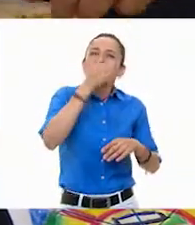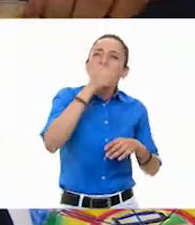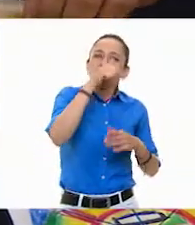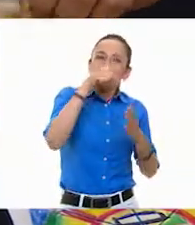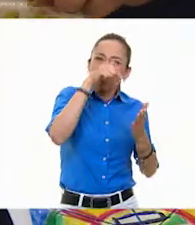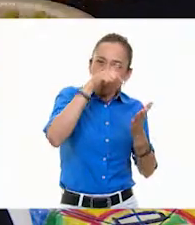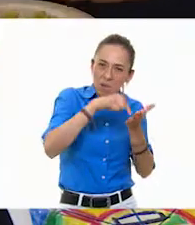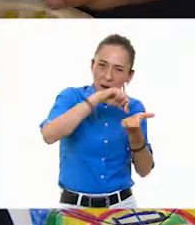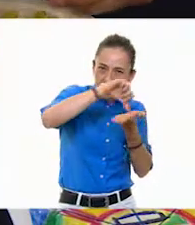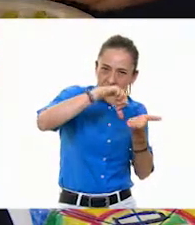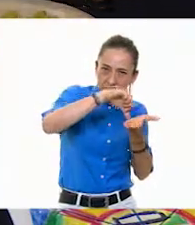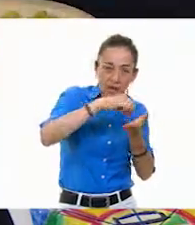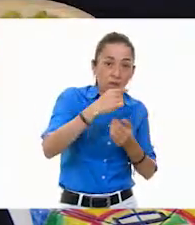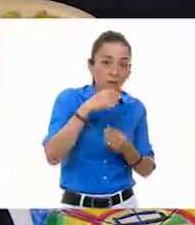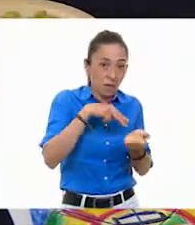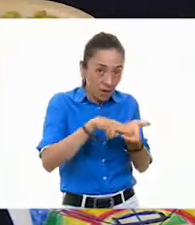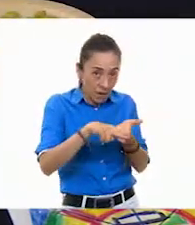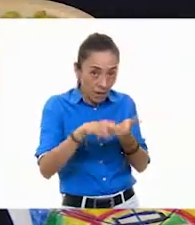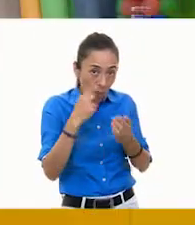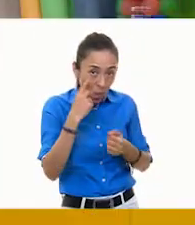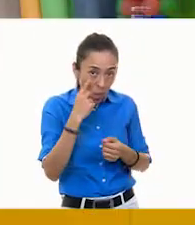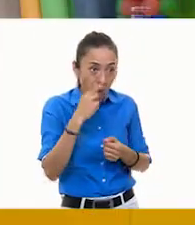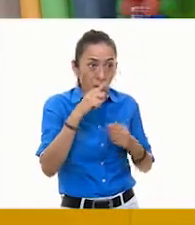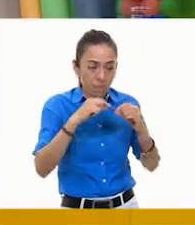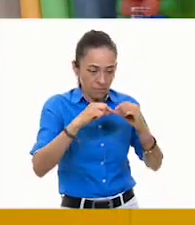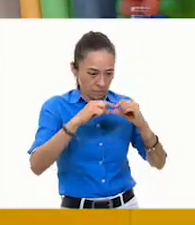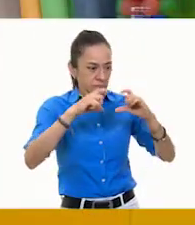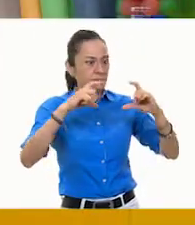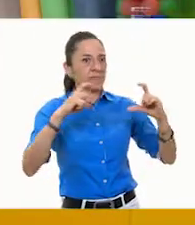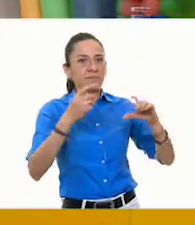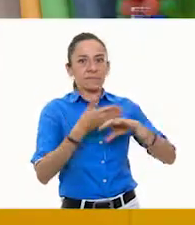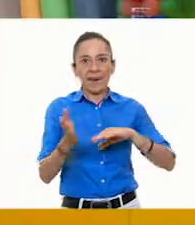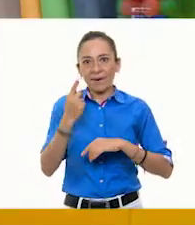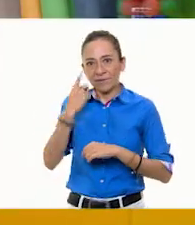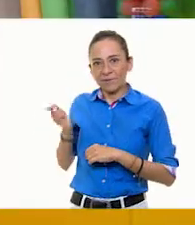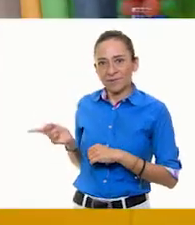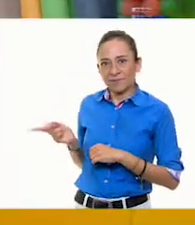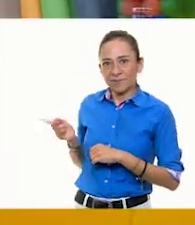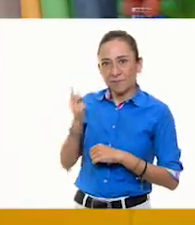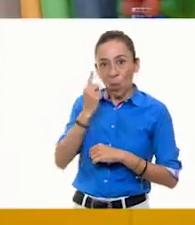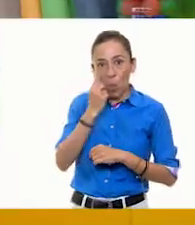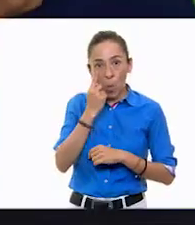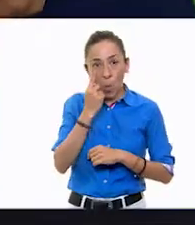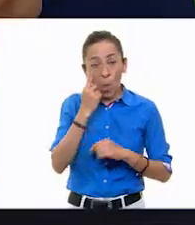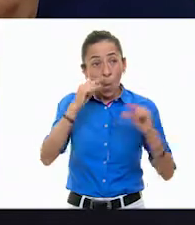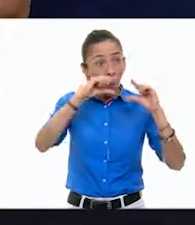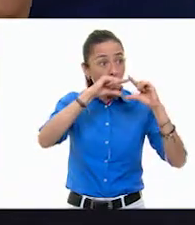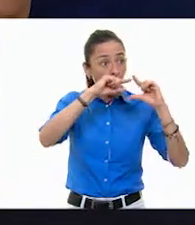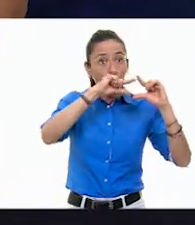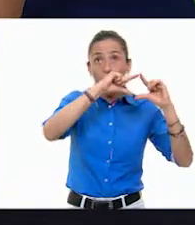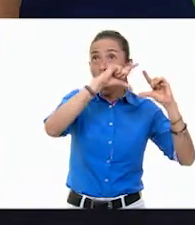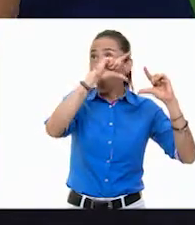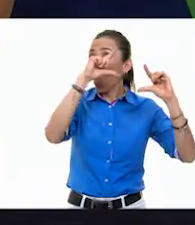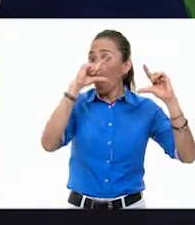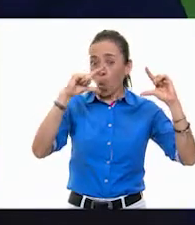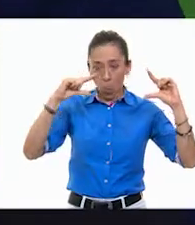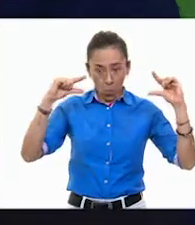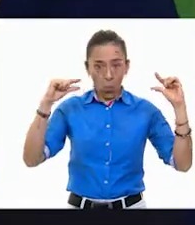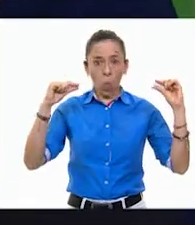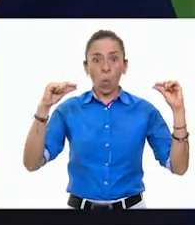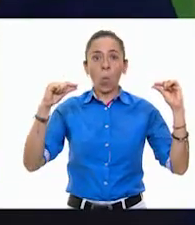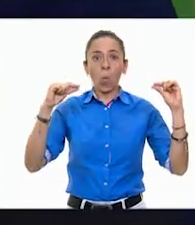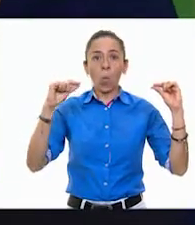observar cómo se forma un ojo, ¿no? No necesariamente debe ser delineado. Miren, ahí podemos